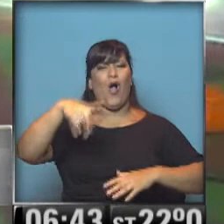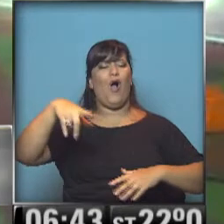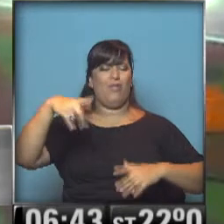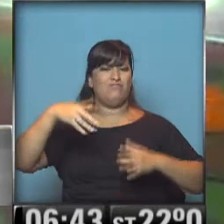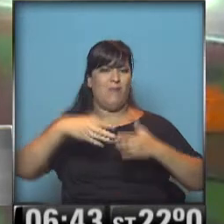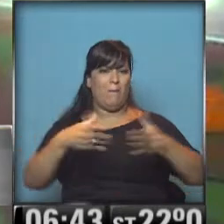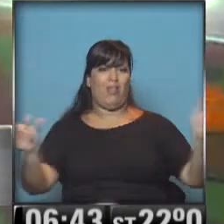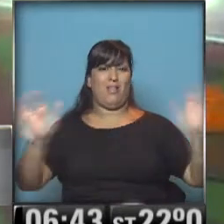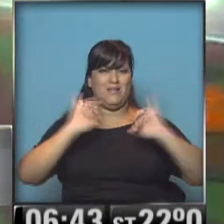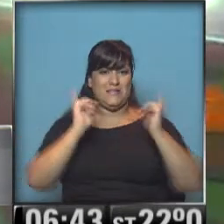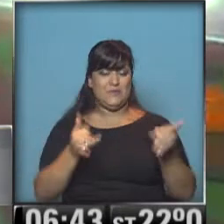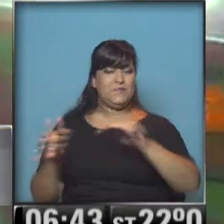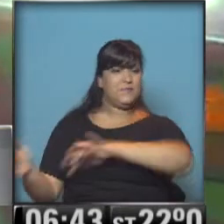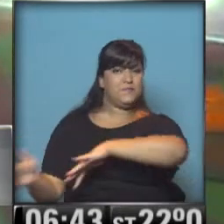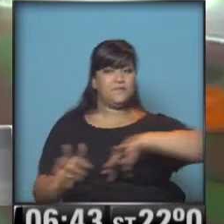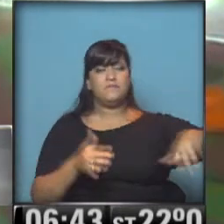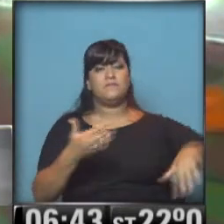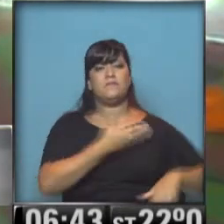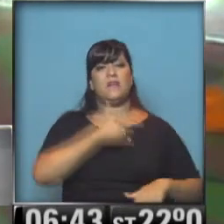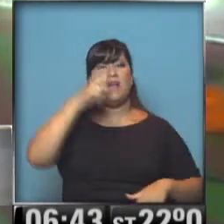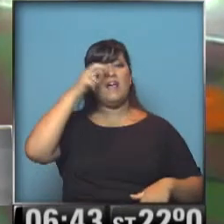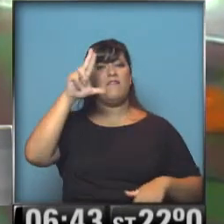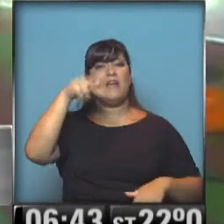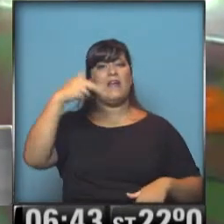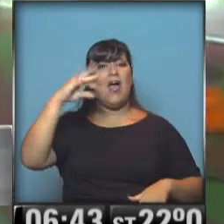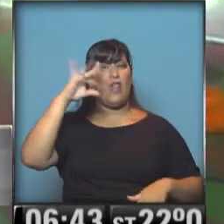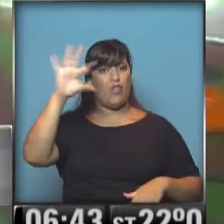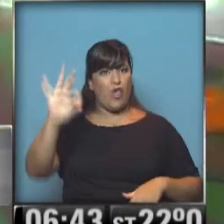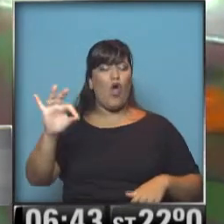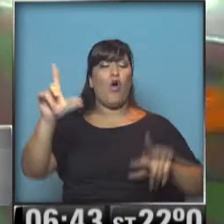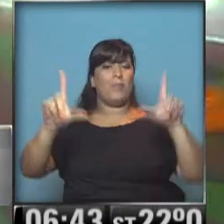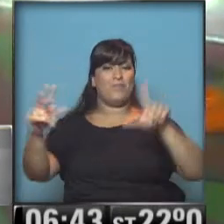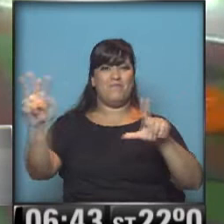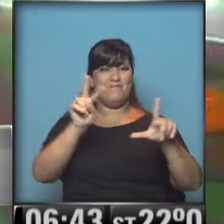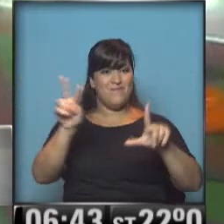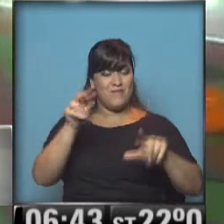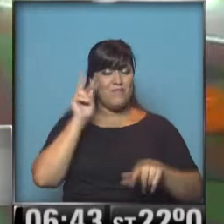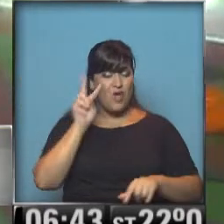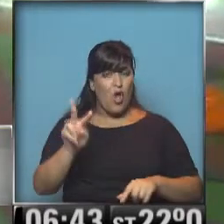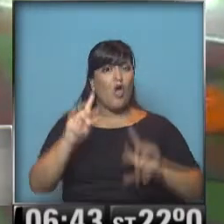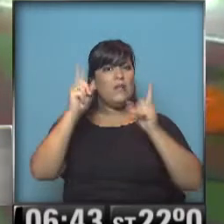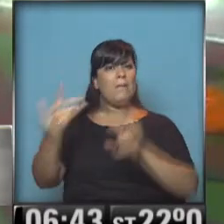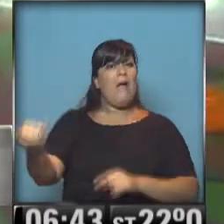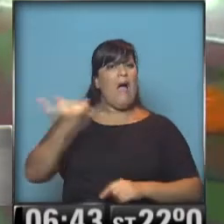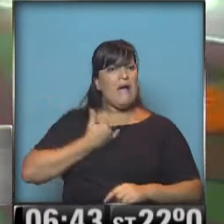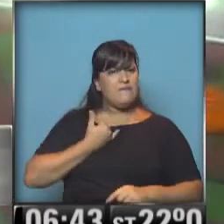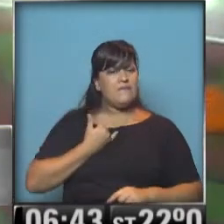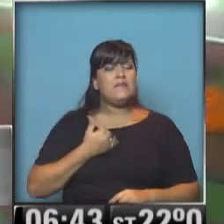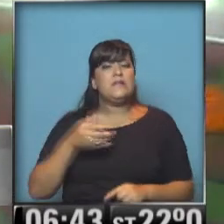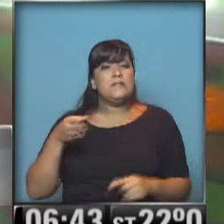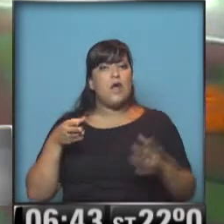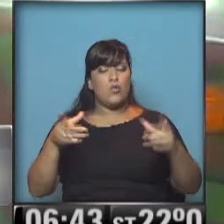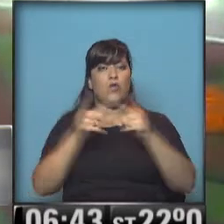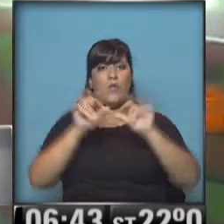precaución. Fernando, un oyente, un televidente, nos comenta que también la ruta 8